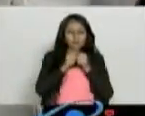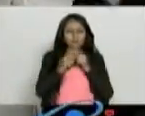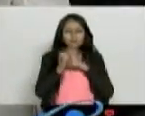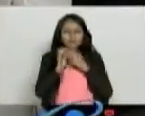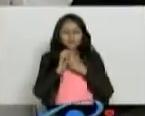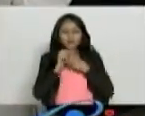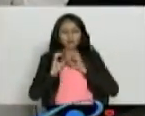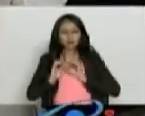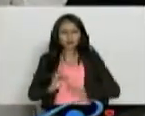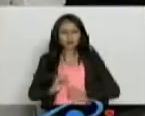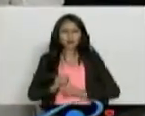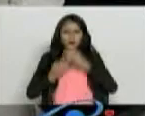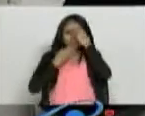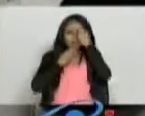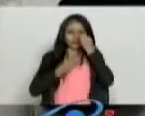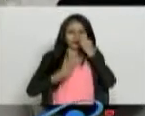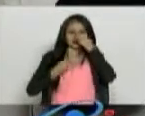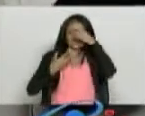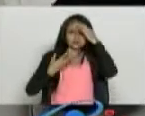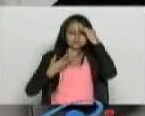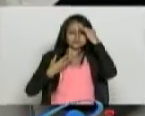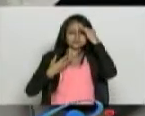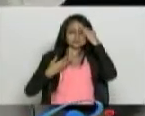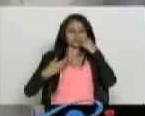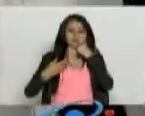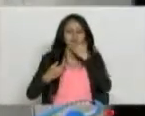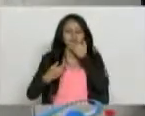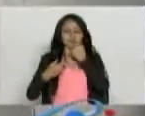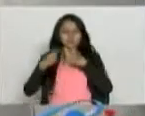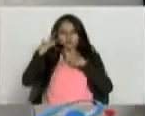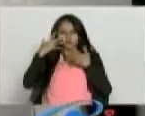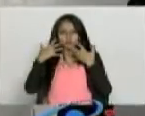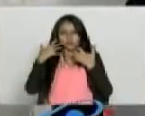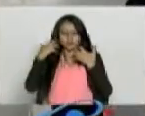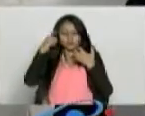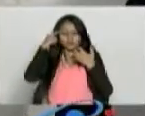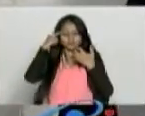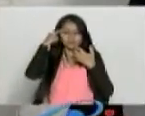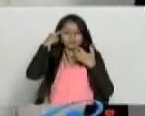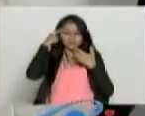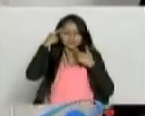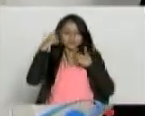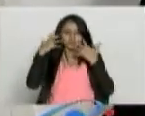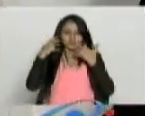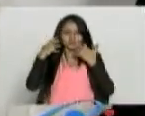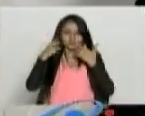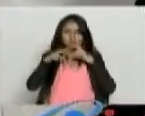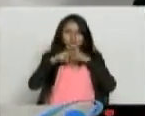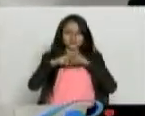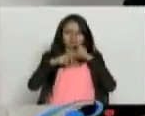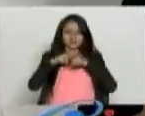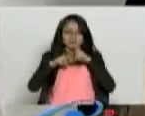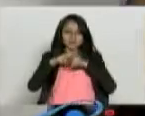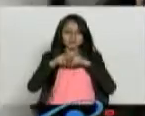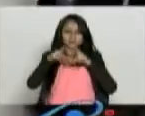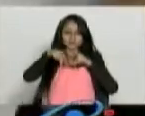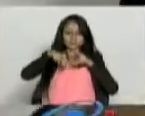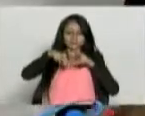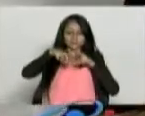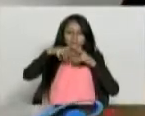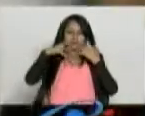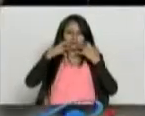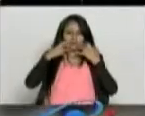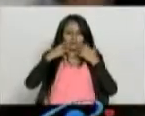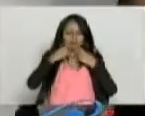lo que yo quiero hacer desde acá, no lo pueda hacer acá. Entonces, yo quiero mover el pie, pero no